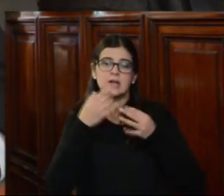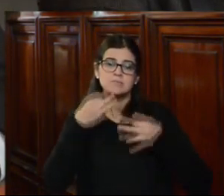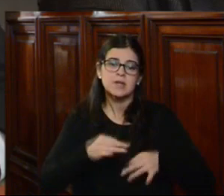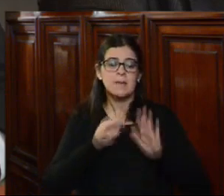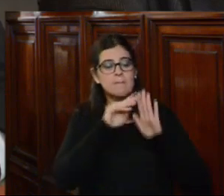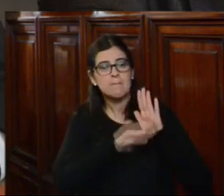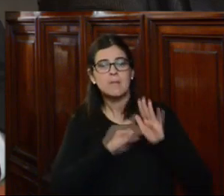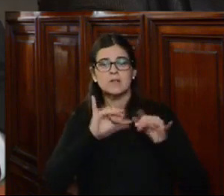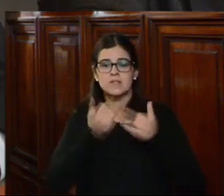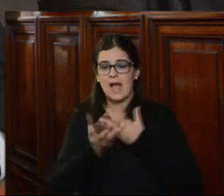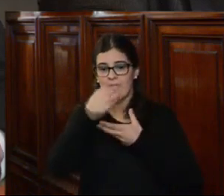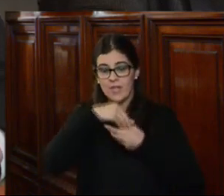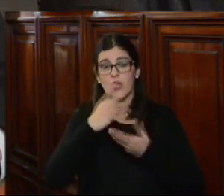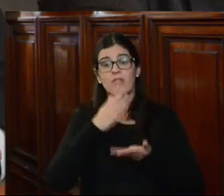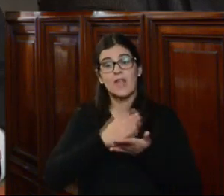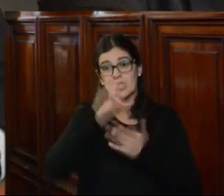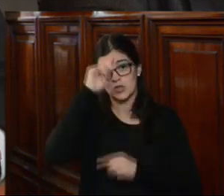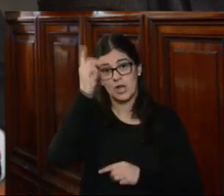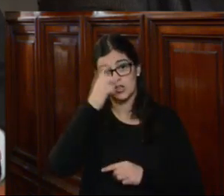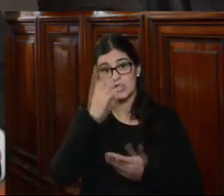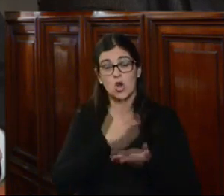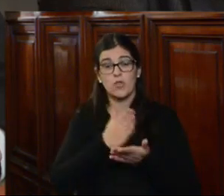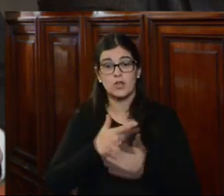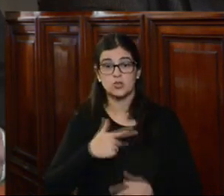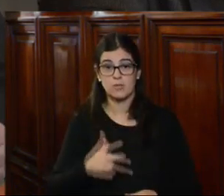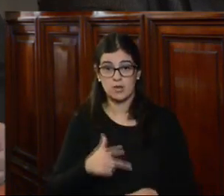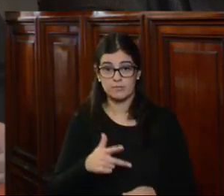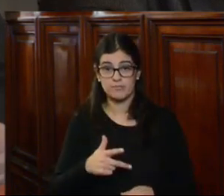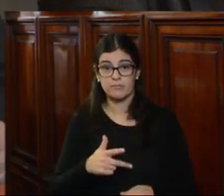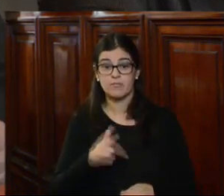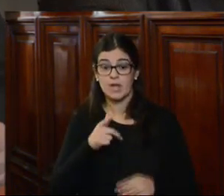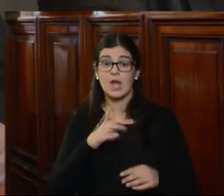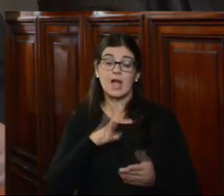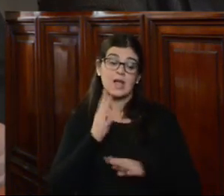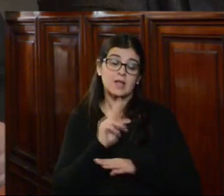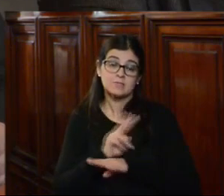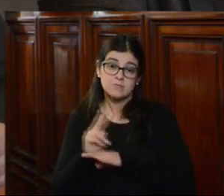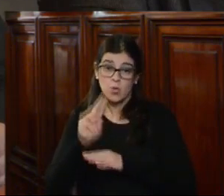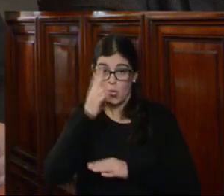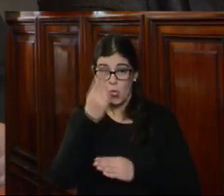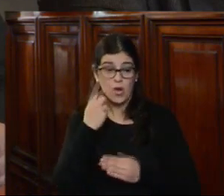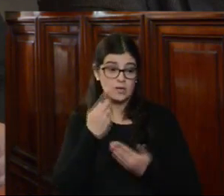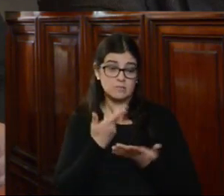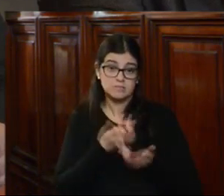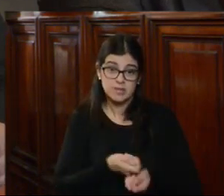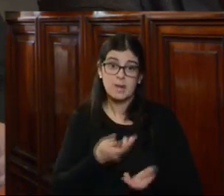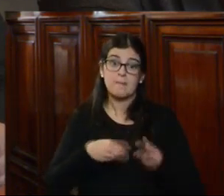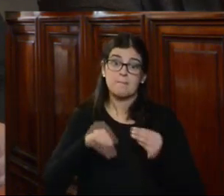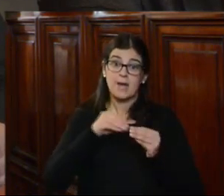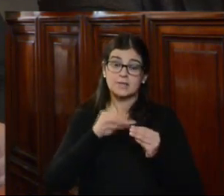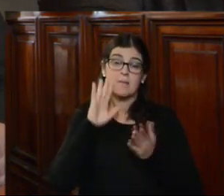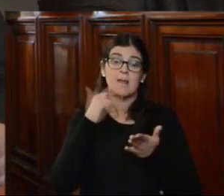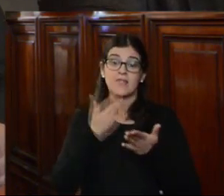principios del derecho internacional de los derechos humanos. En suma, la Defensoría del Pueblo de Uruguay plantea que